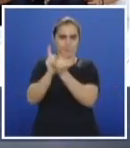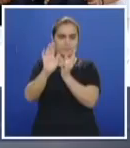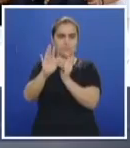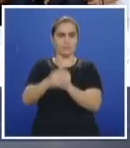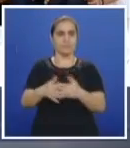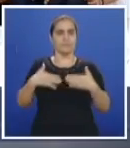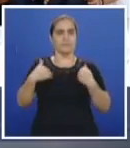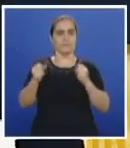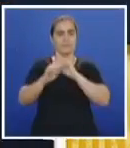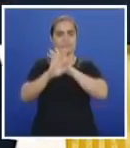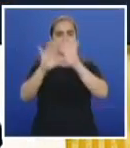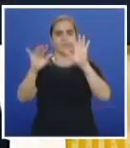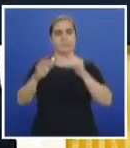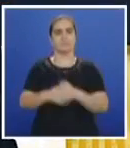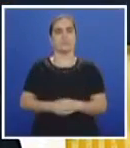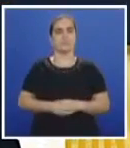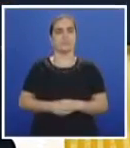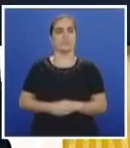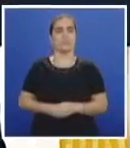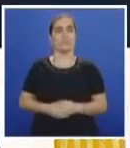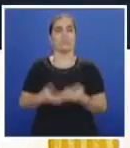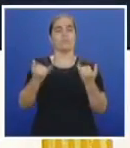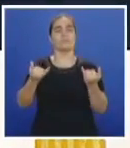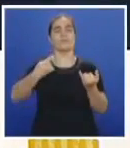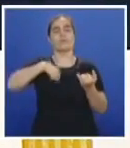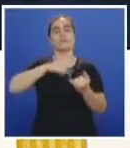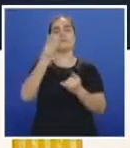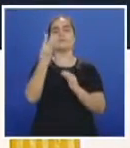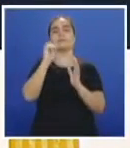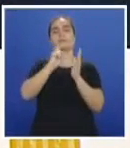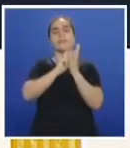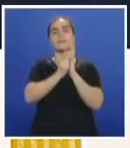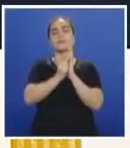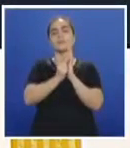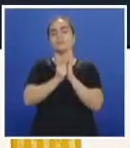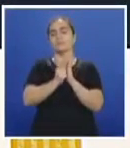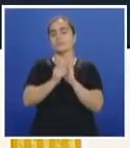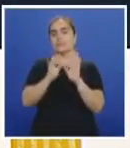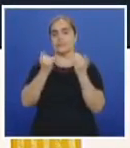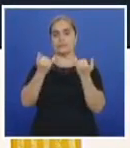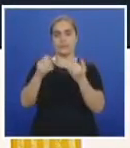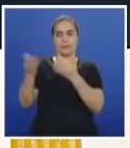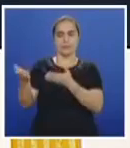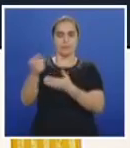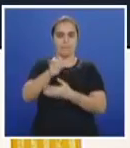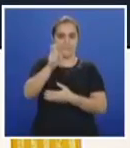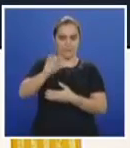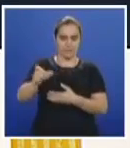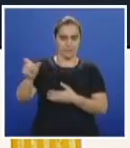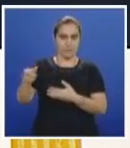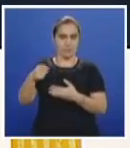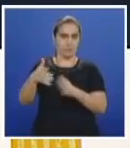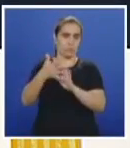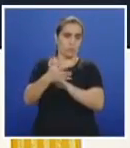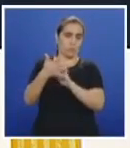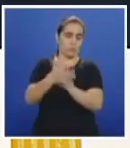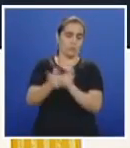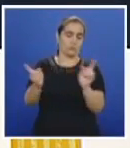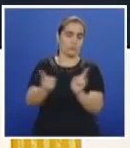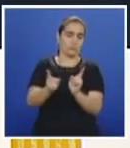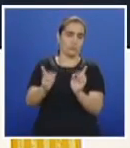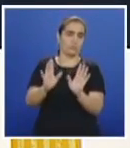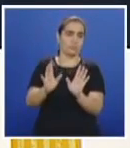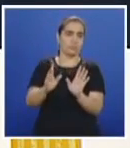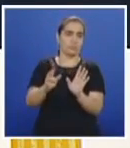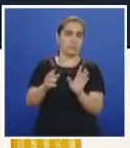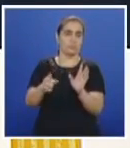Amaneciendo. Chao, feliz Amaneciendo. A nosotros nos quedan 30 segundos implacables para que nuestros invitados nos regalen sus mensajes finales, sus